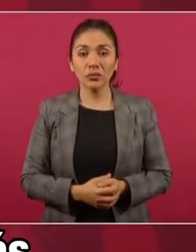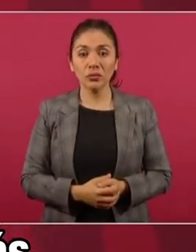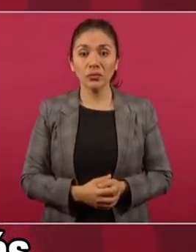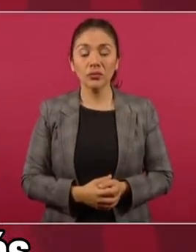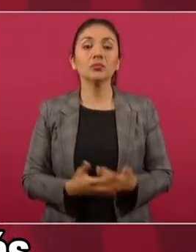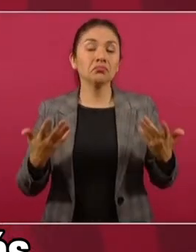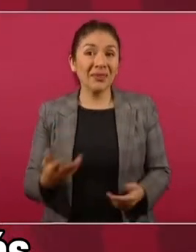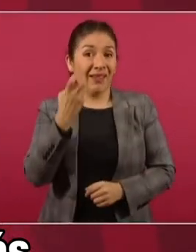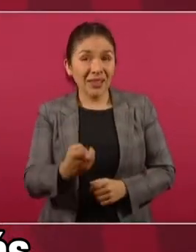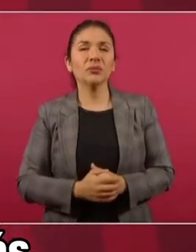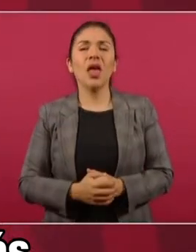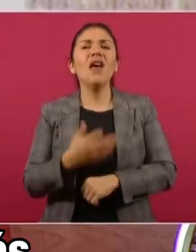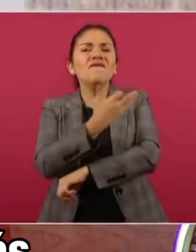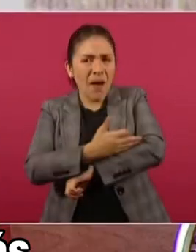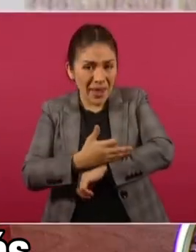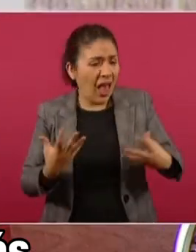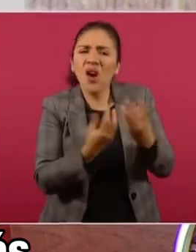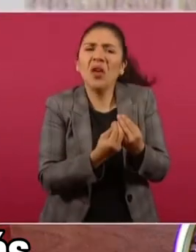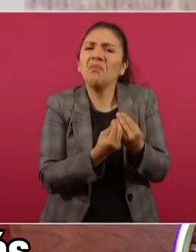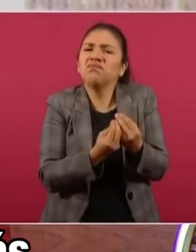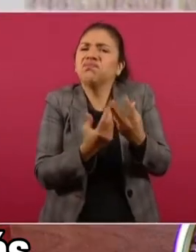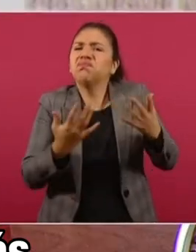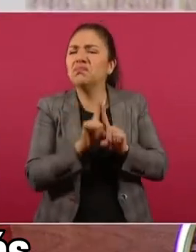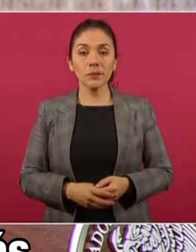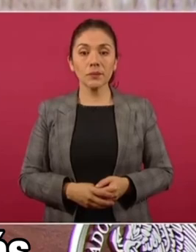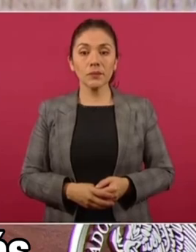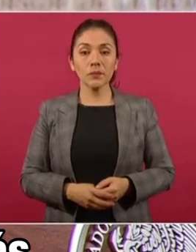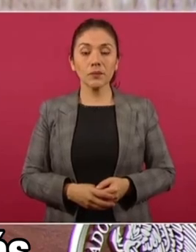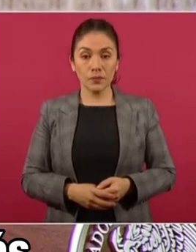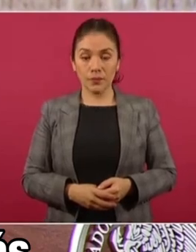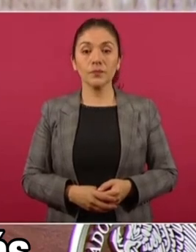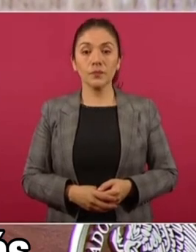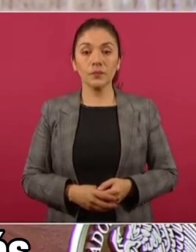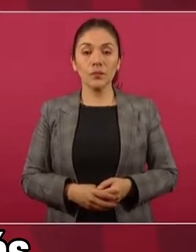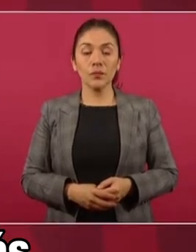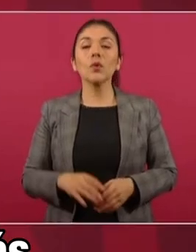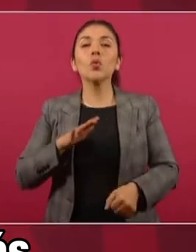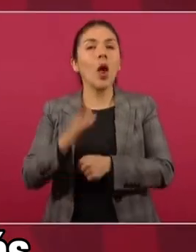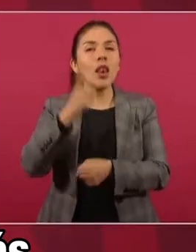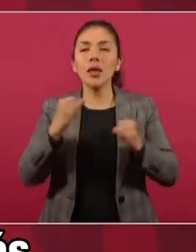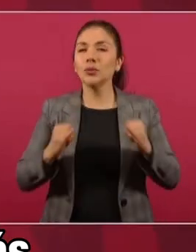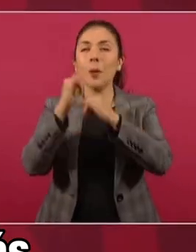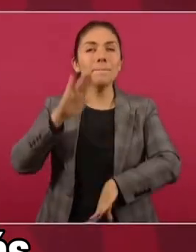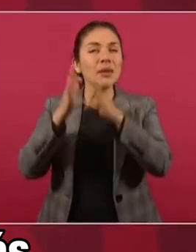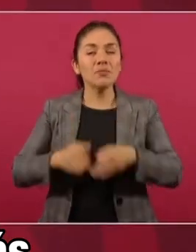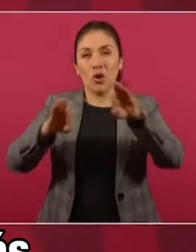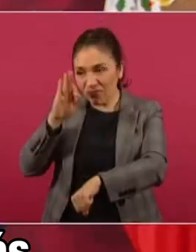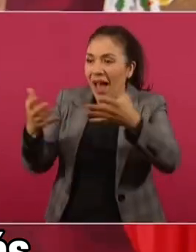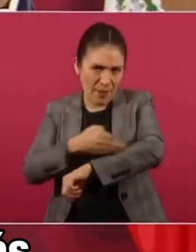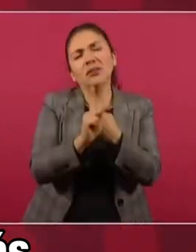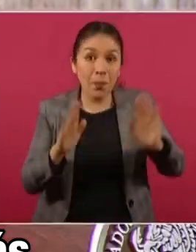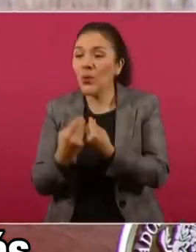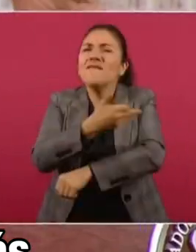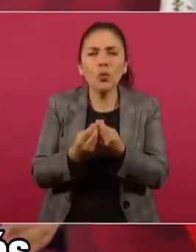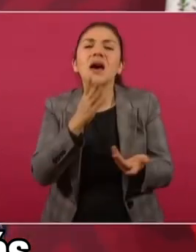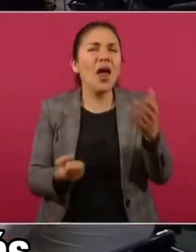se desintegraron las familias durante todo este periodo. La institución de seguridad social más importante de México.